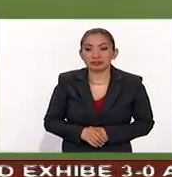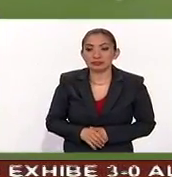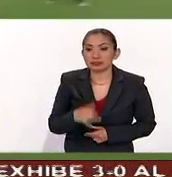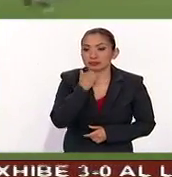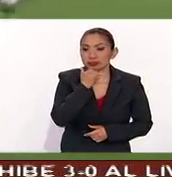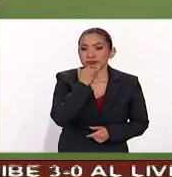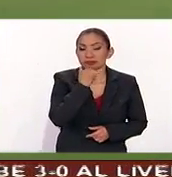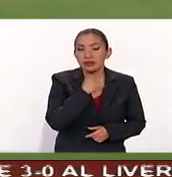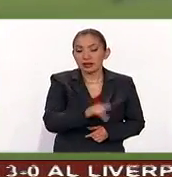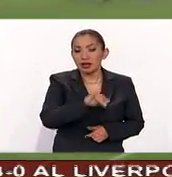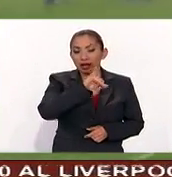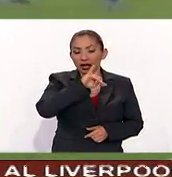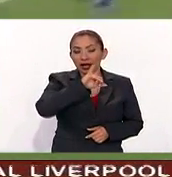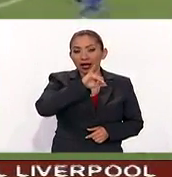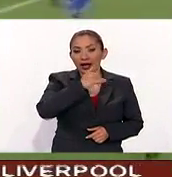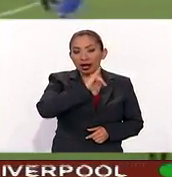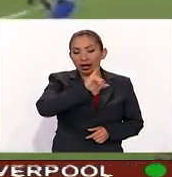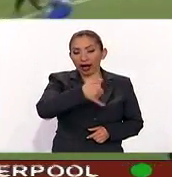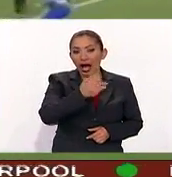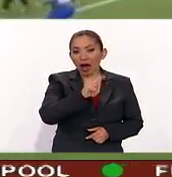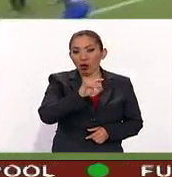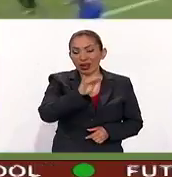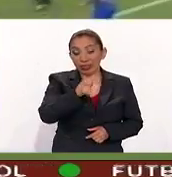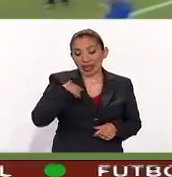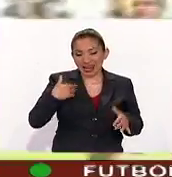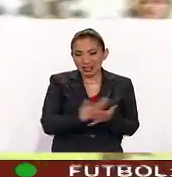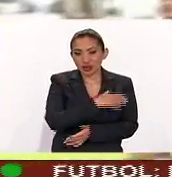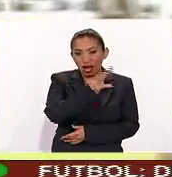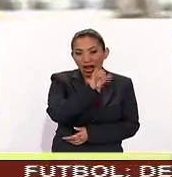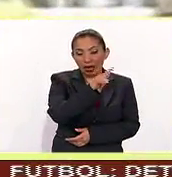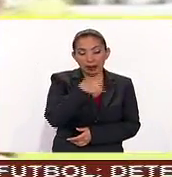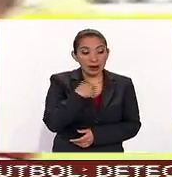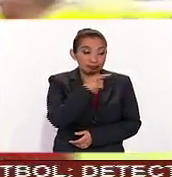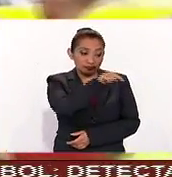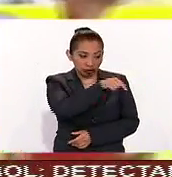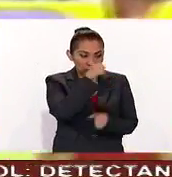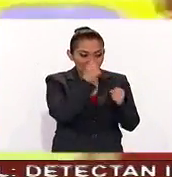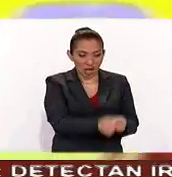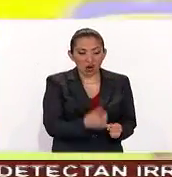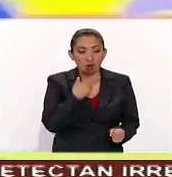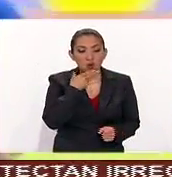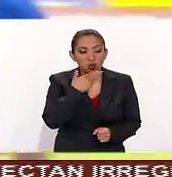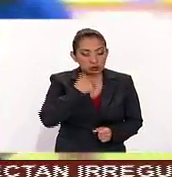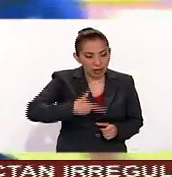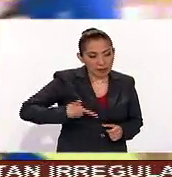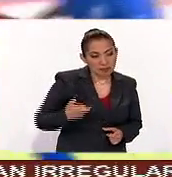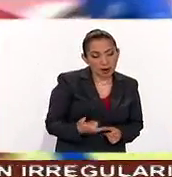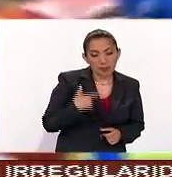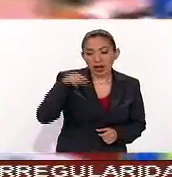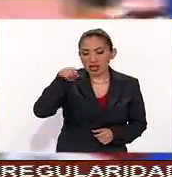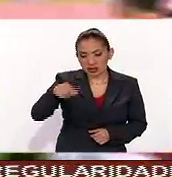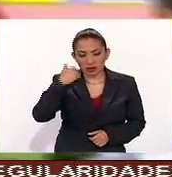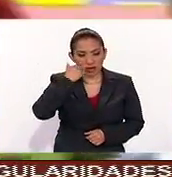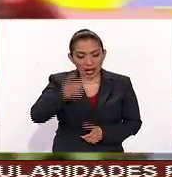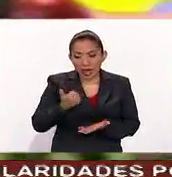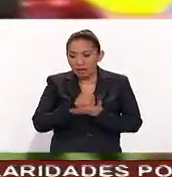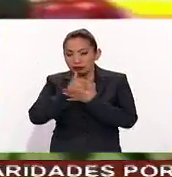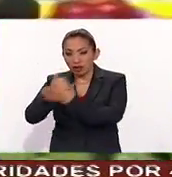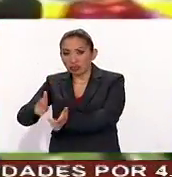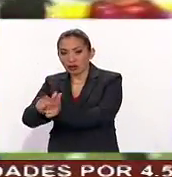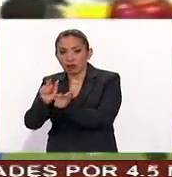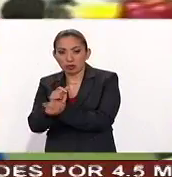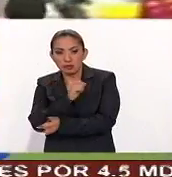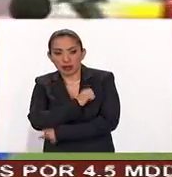disculpen Giacuinta que es ex delantero de la Juventus y que nació en Calabria fue imputado por posesión ilegal de armas agravado por la intención de ayudar a la